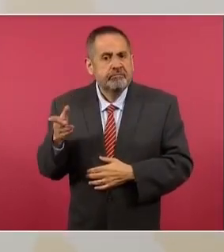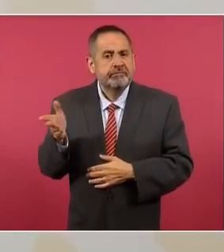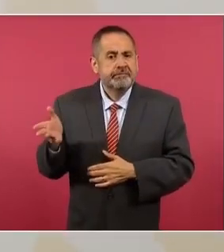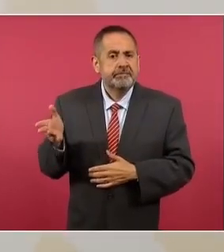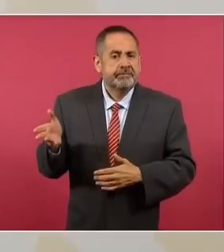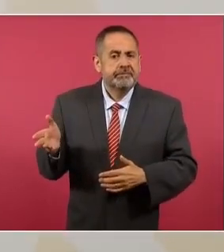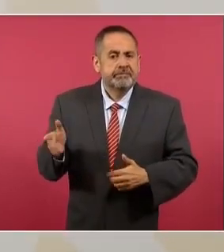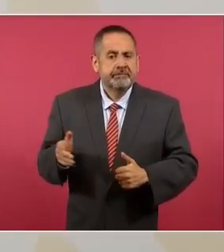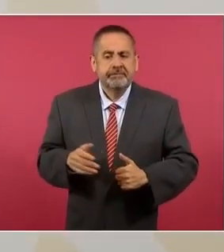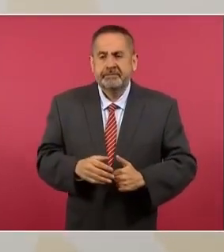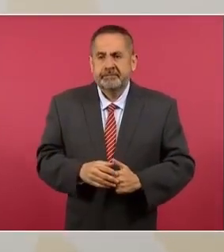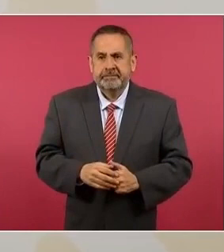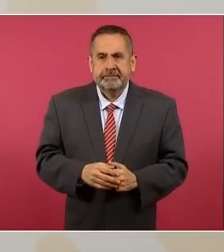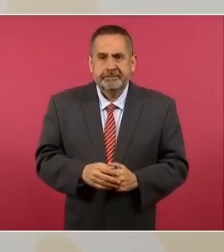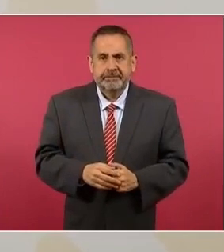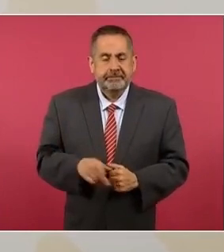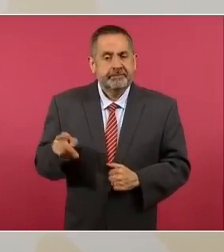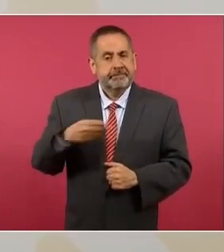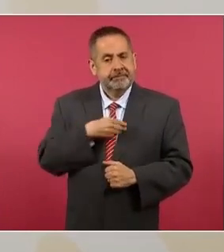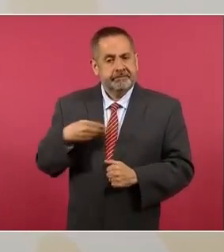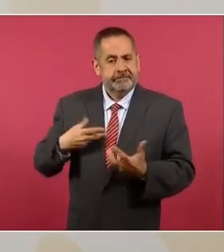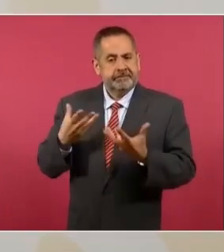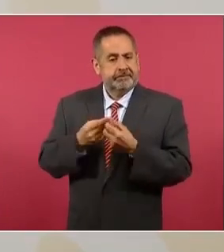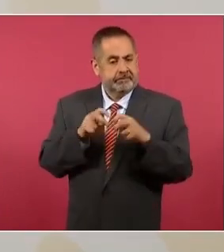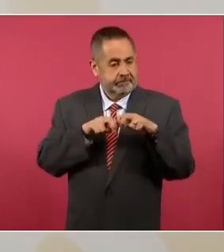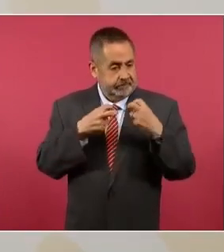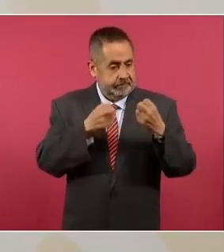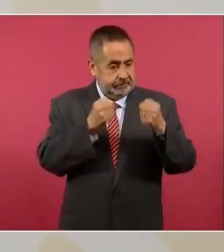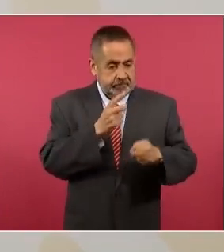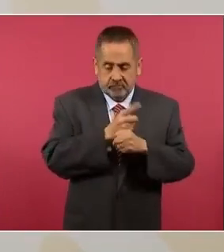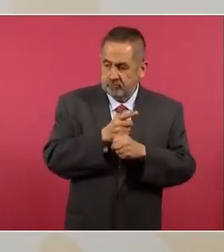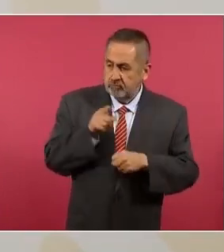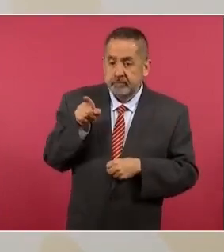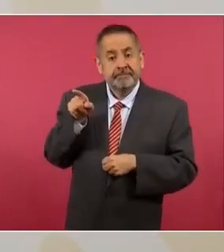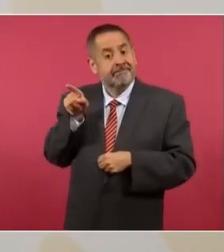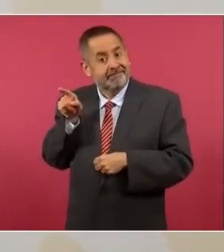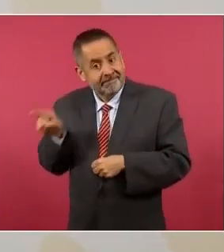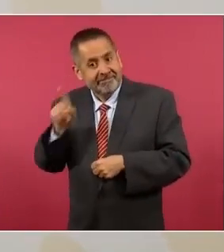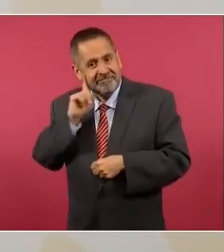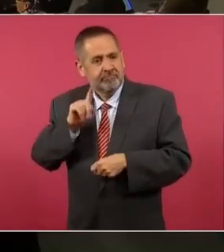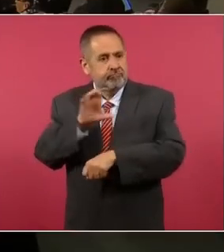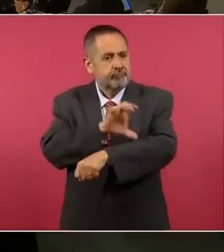integrantes del Gabinete de Seguridad. Ella coordina.